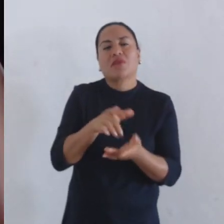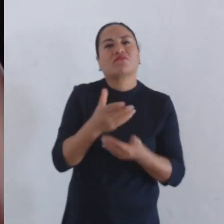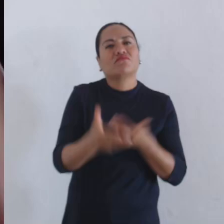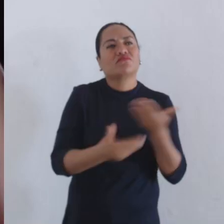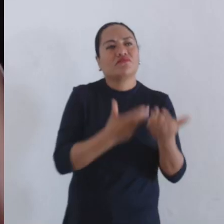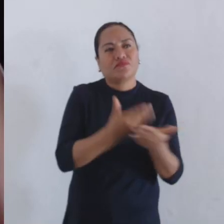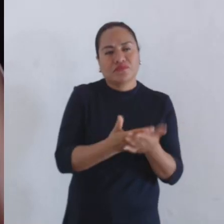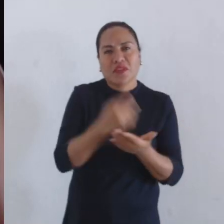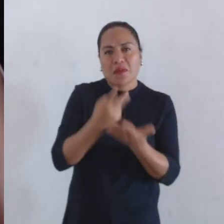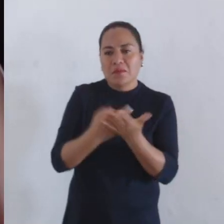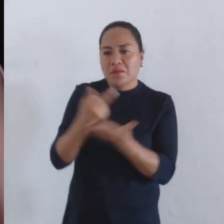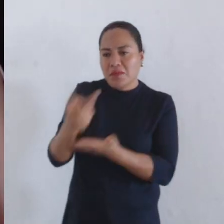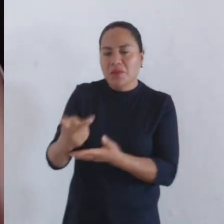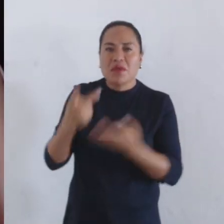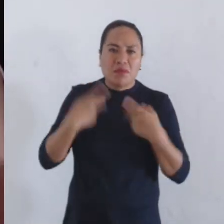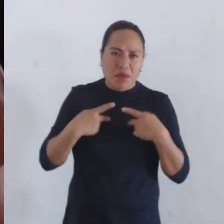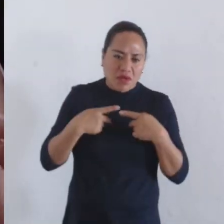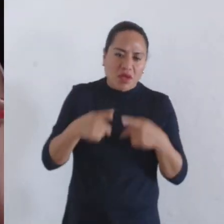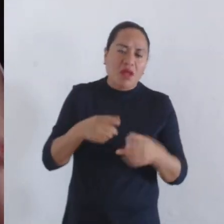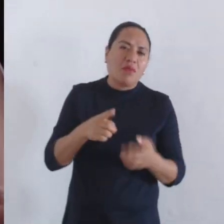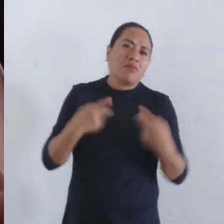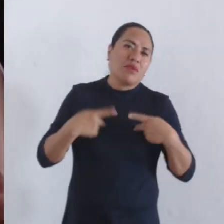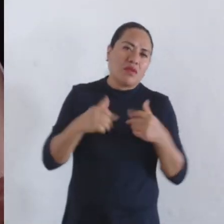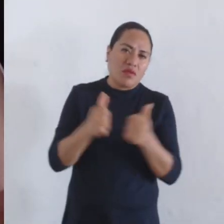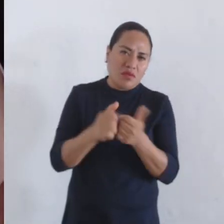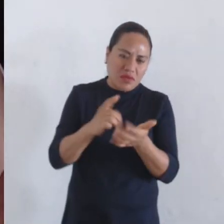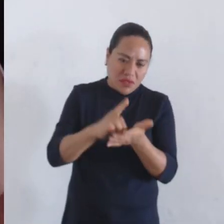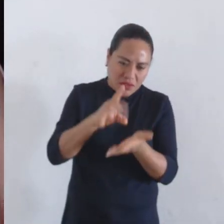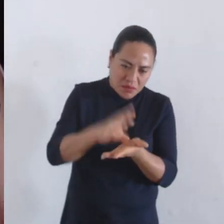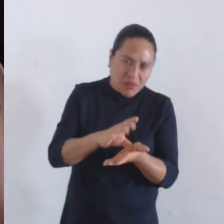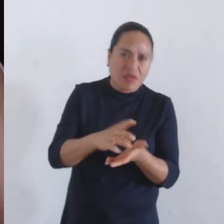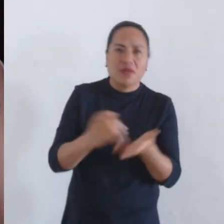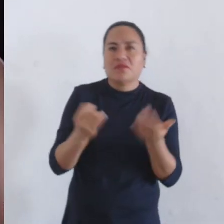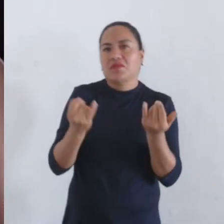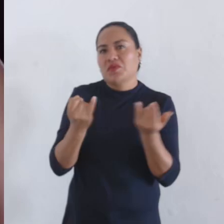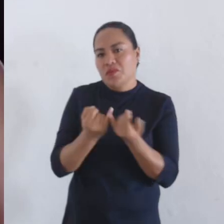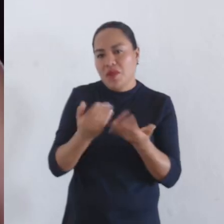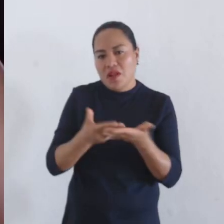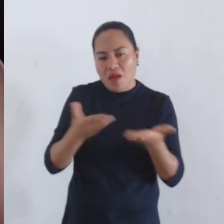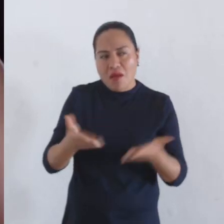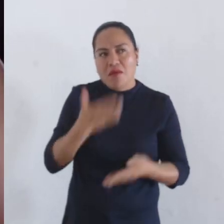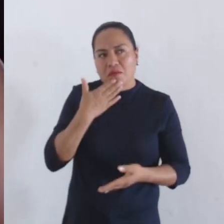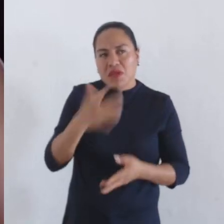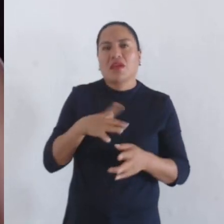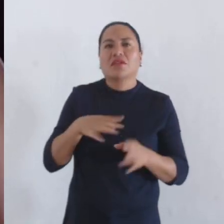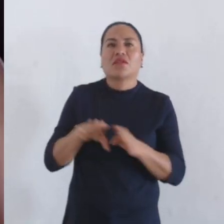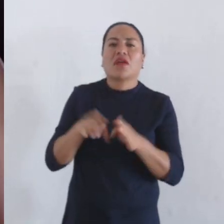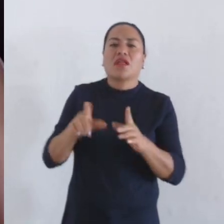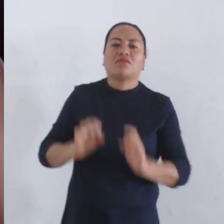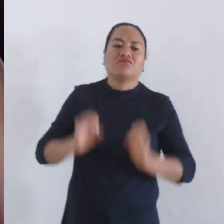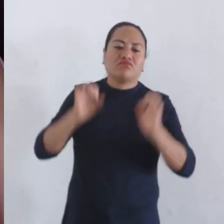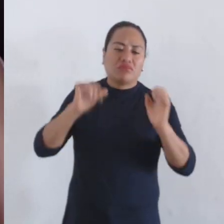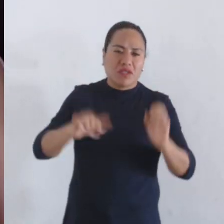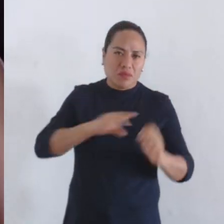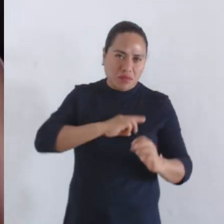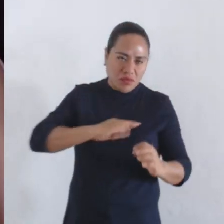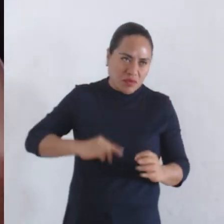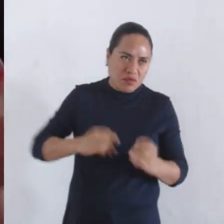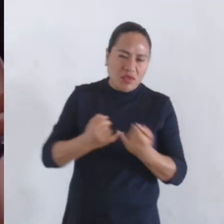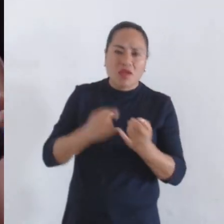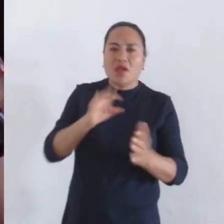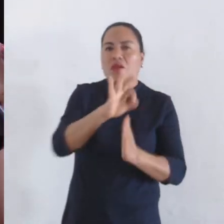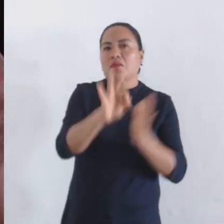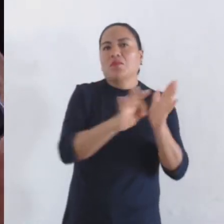incentivo al deporte adaptado. Ahora ya de manera mucho más formal, institucionalizada, mediante un punto de acuerdo